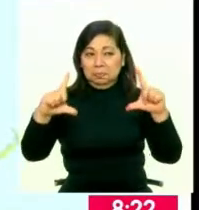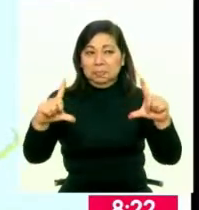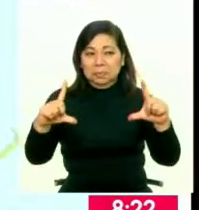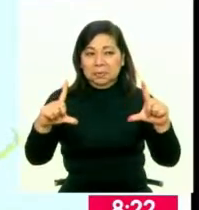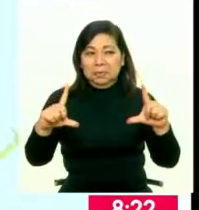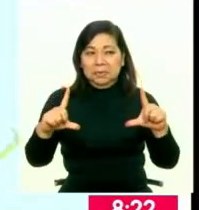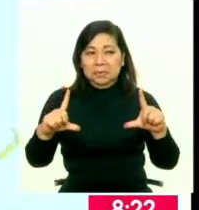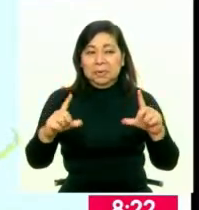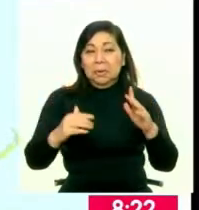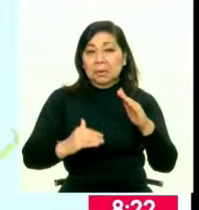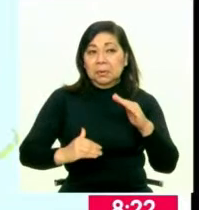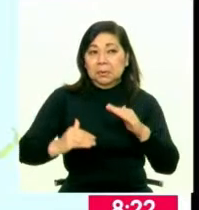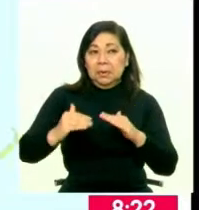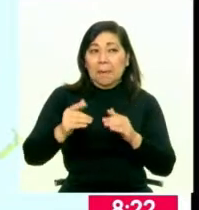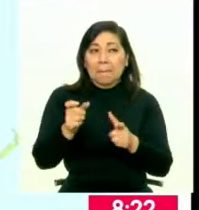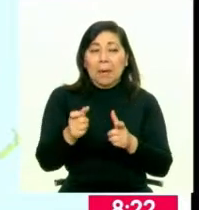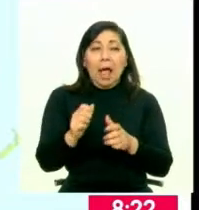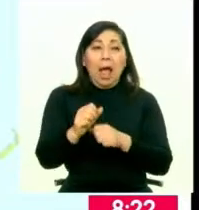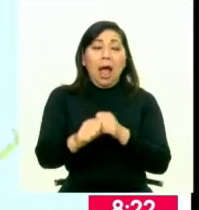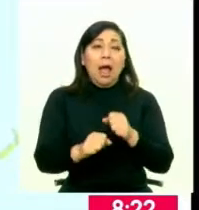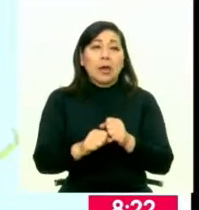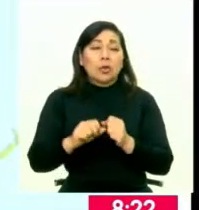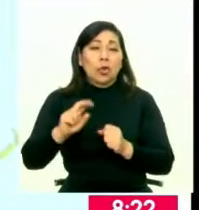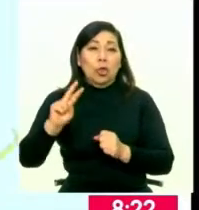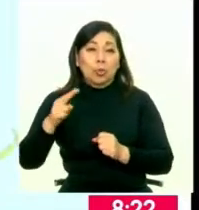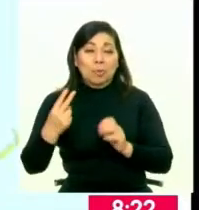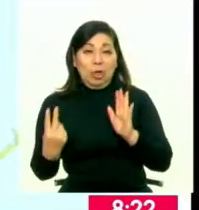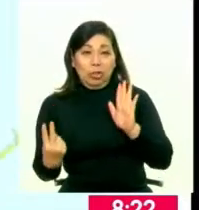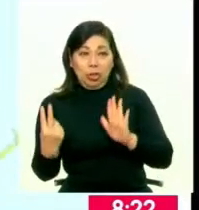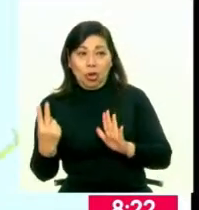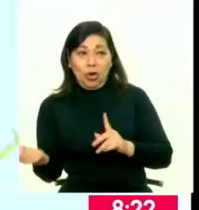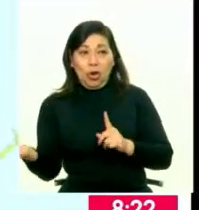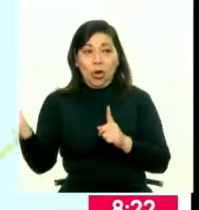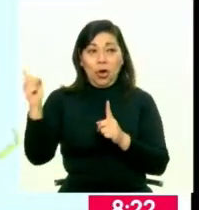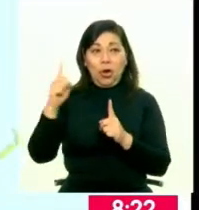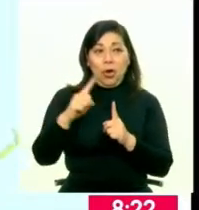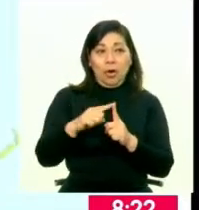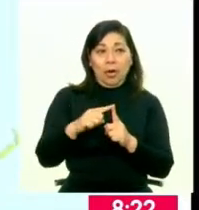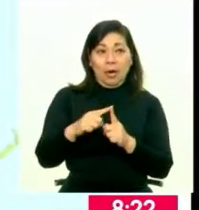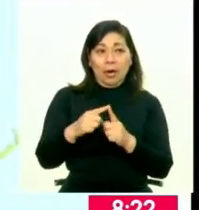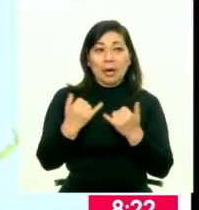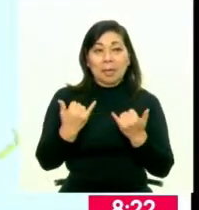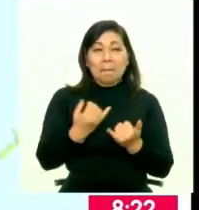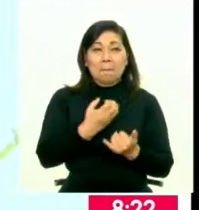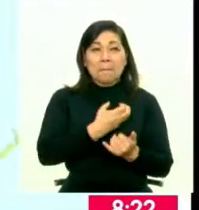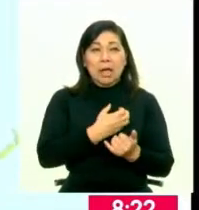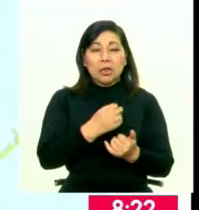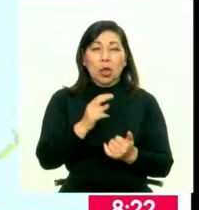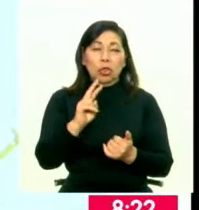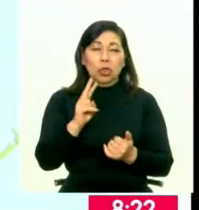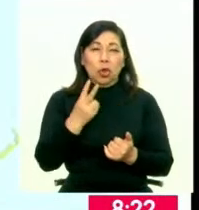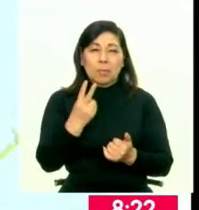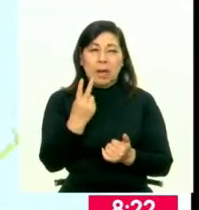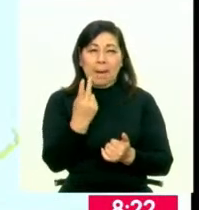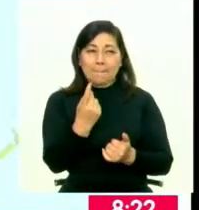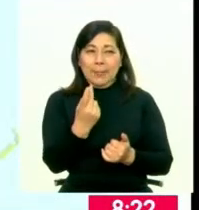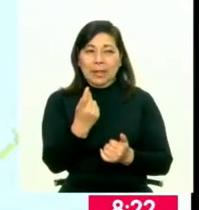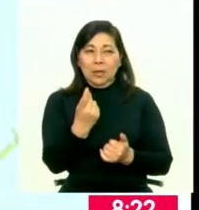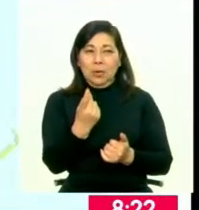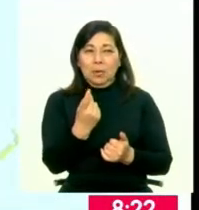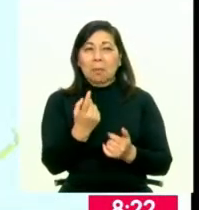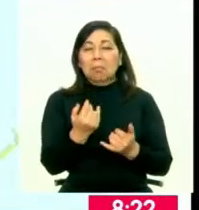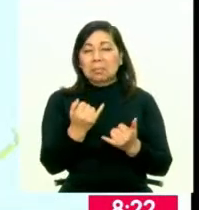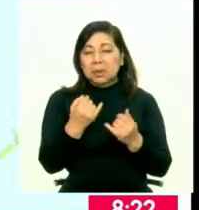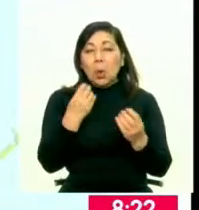trabaja el crecimiento de la población desde el año 2012 hasta el cierre, que ha sido mayo del 2021, para